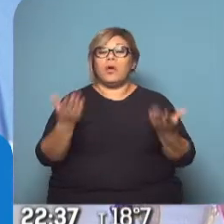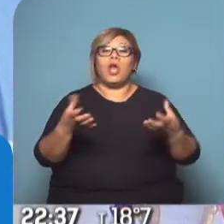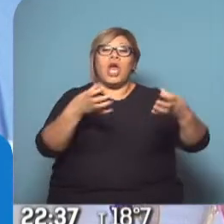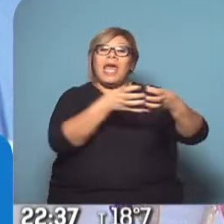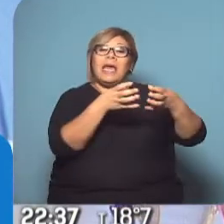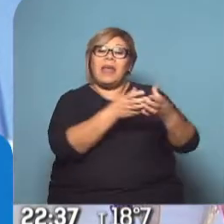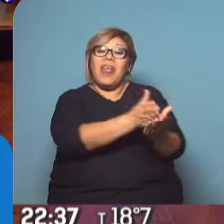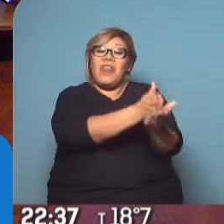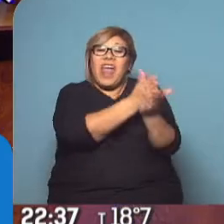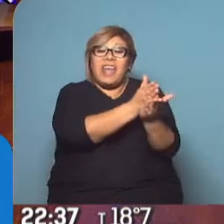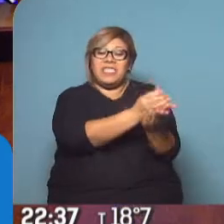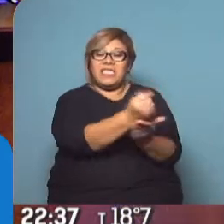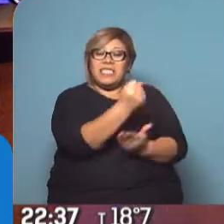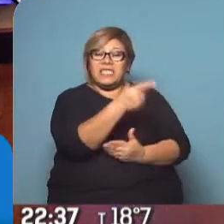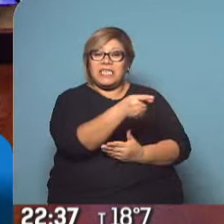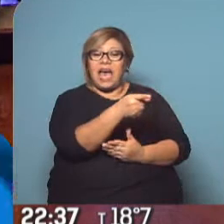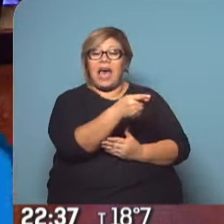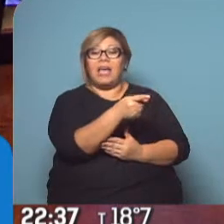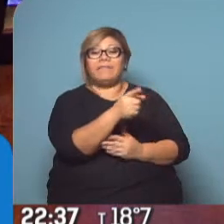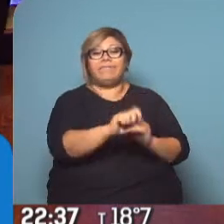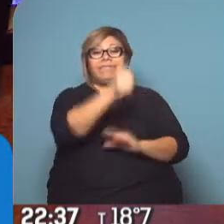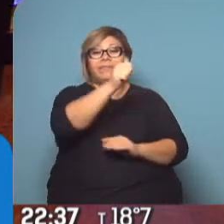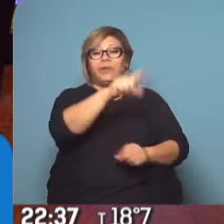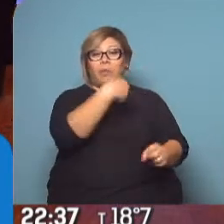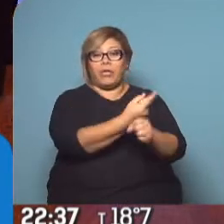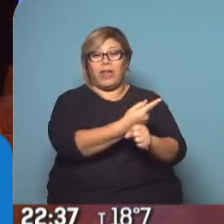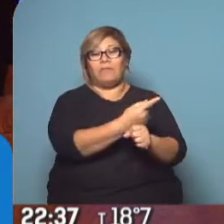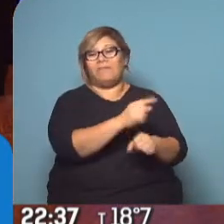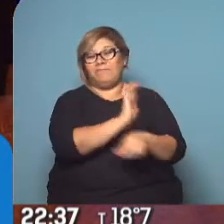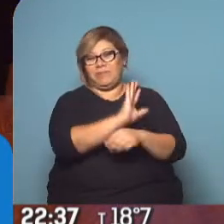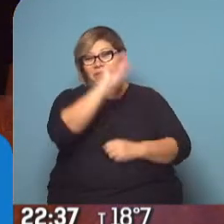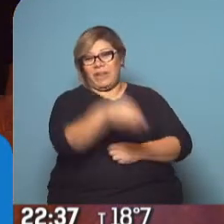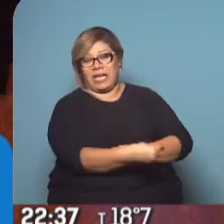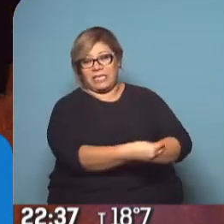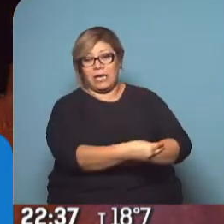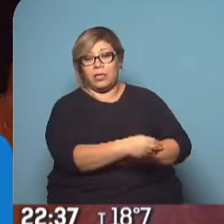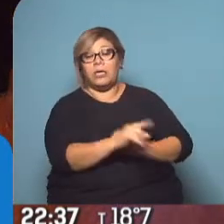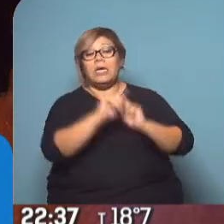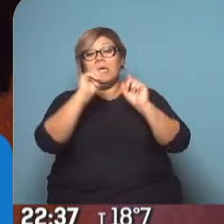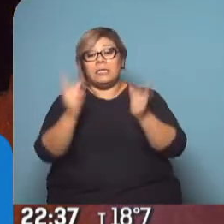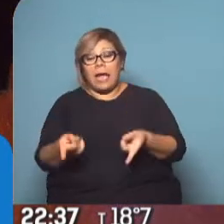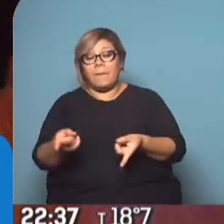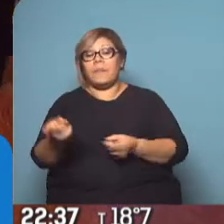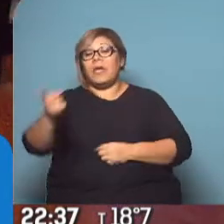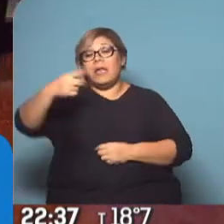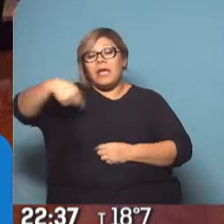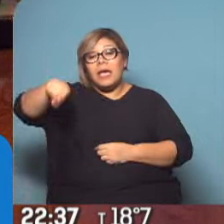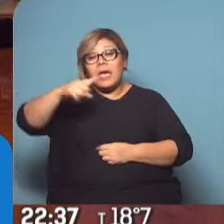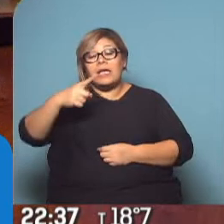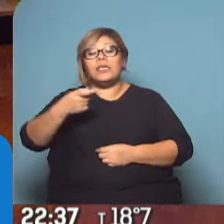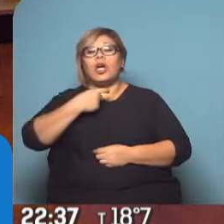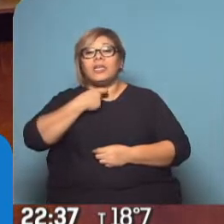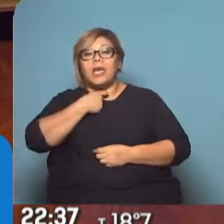y extrema derecha, fue lo que dijo, y lo otro que puntualizó fue la propuesta de formar un gobierno de coalición de las